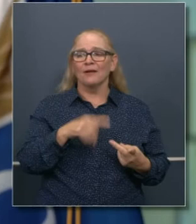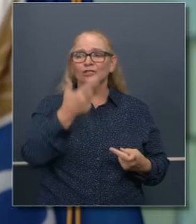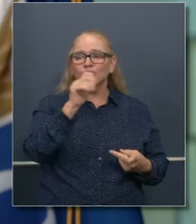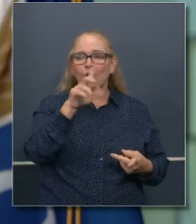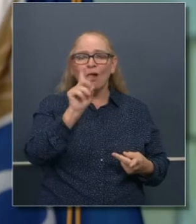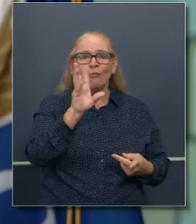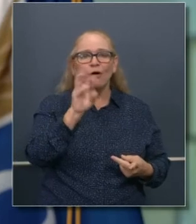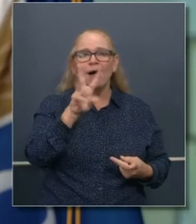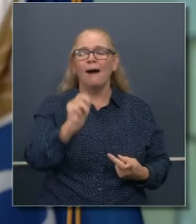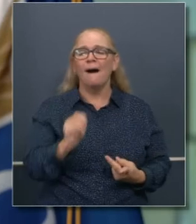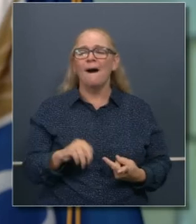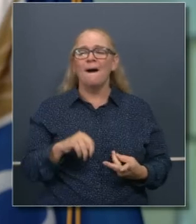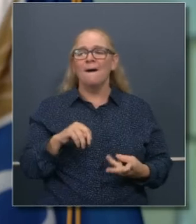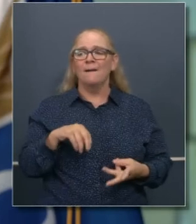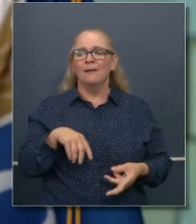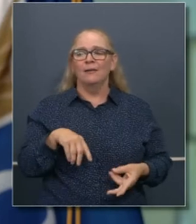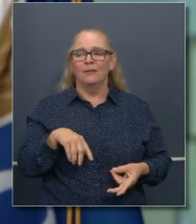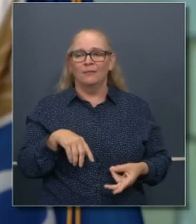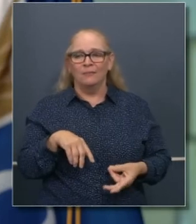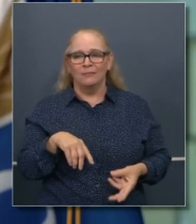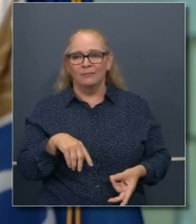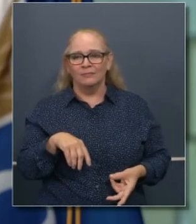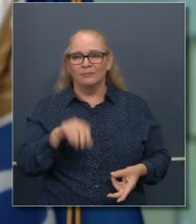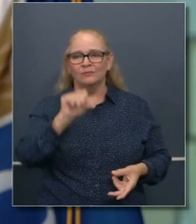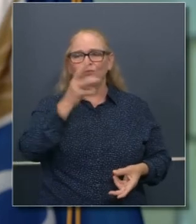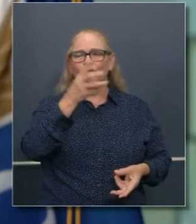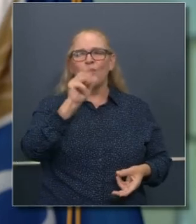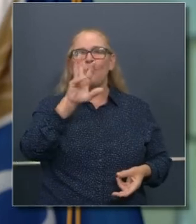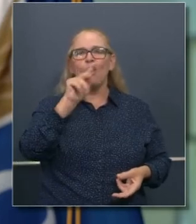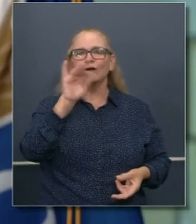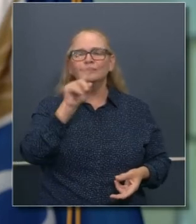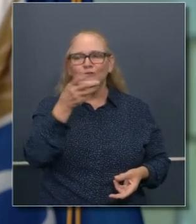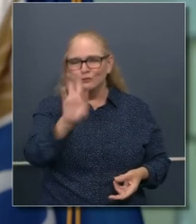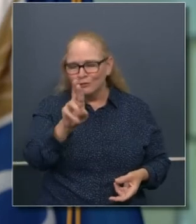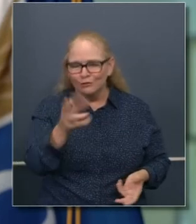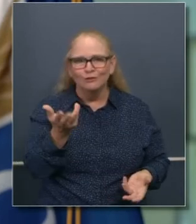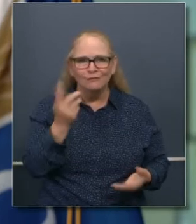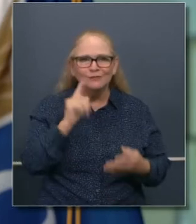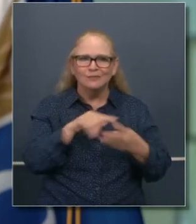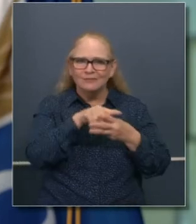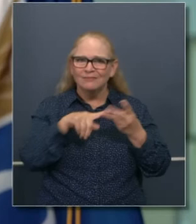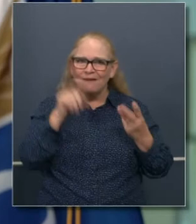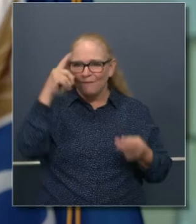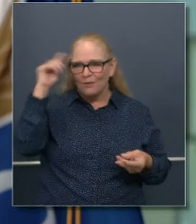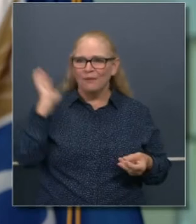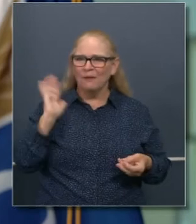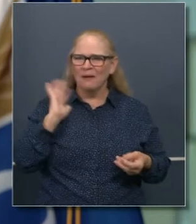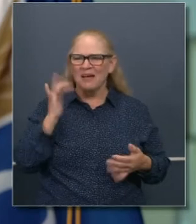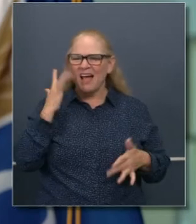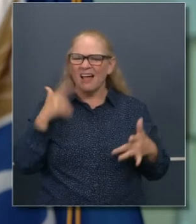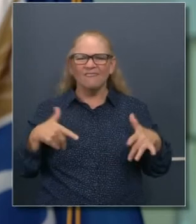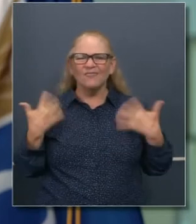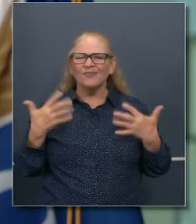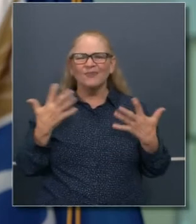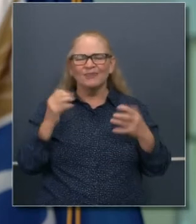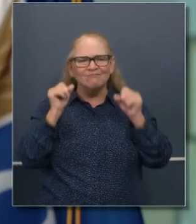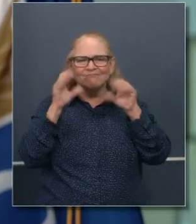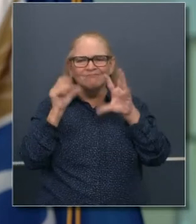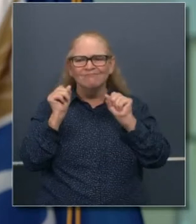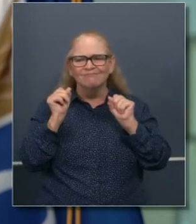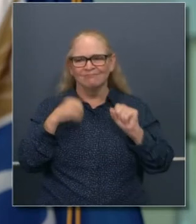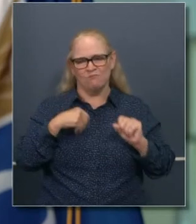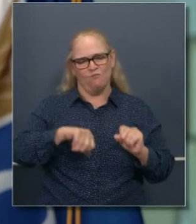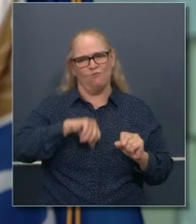trabajar conjuntamente también con Davis Wilson, con gran apoyo importante. California tiene una historia de orgullo